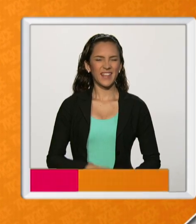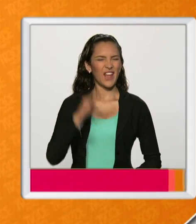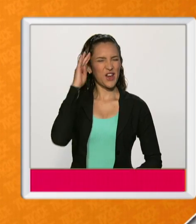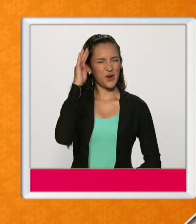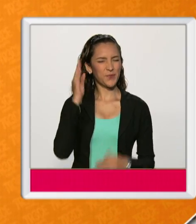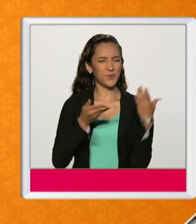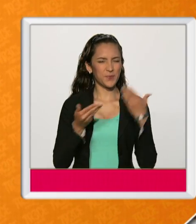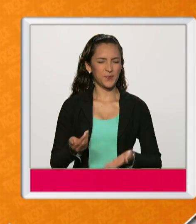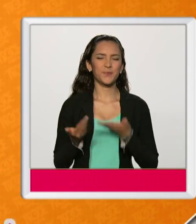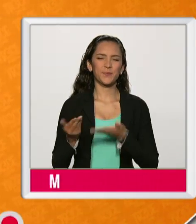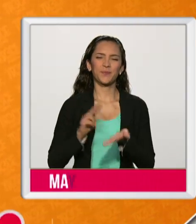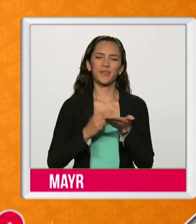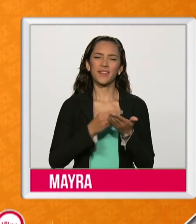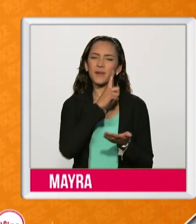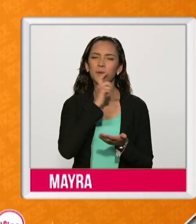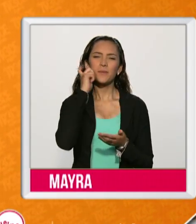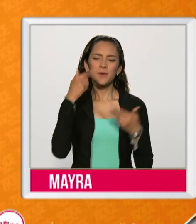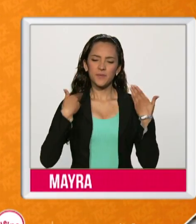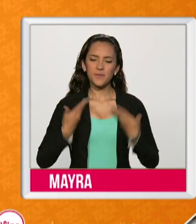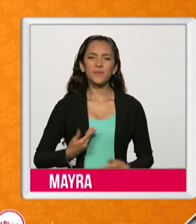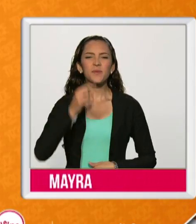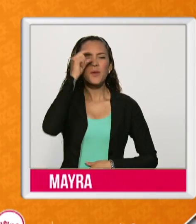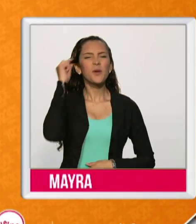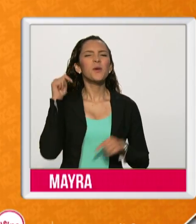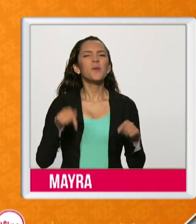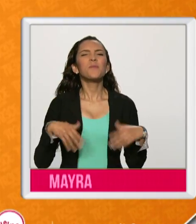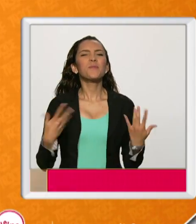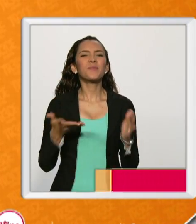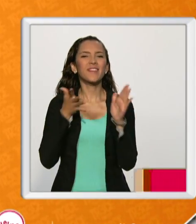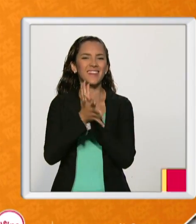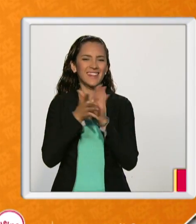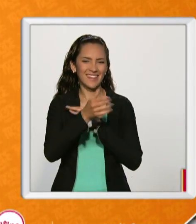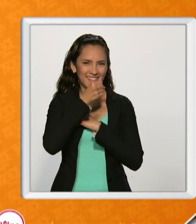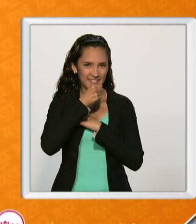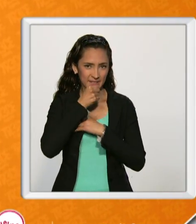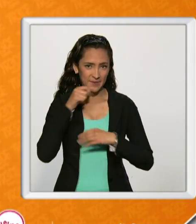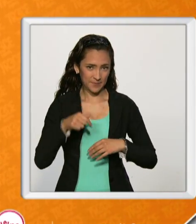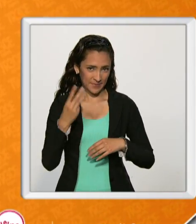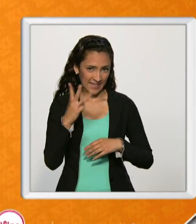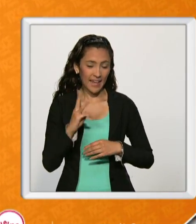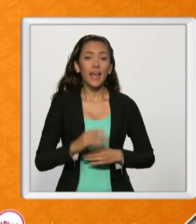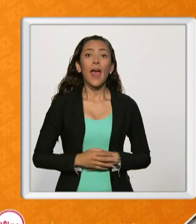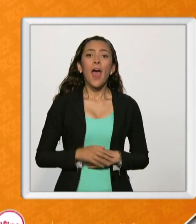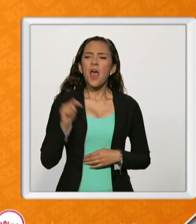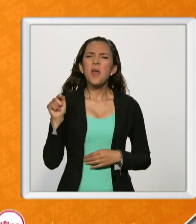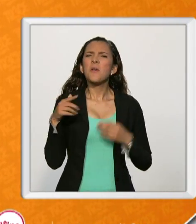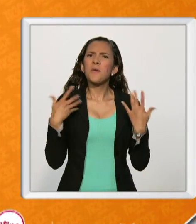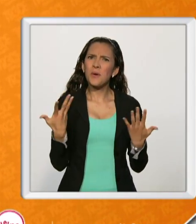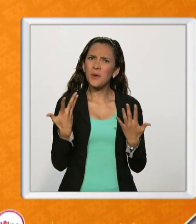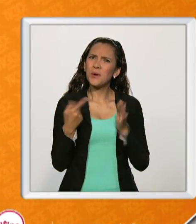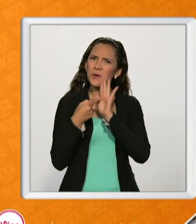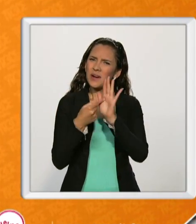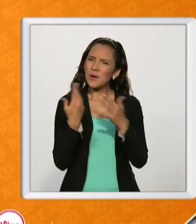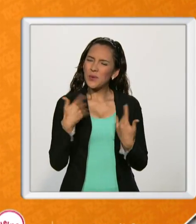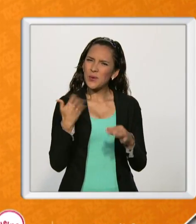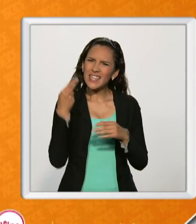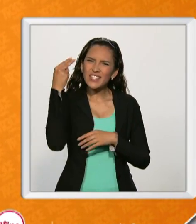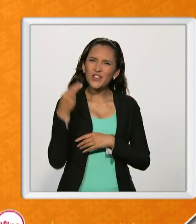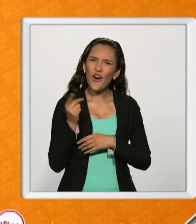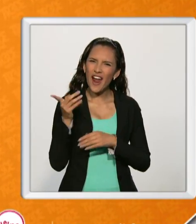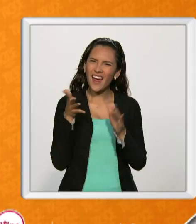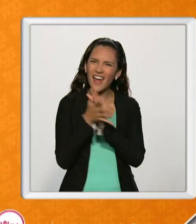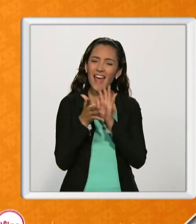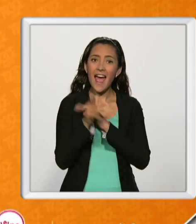Hola, bienvenidos. Ella es Mayra, yo soy López y esta es la noticia en 13 News. Esta es una curiosa historia de una